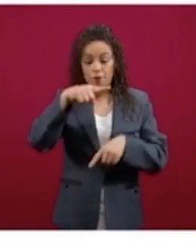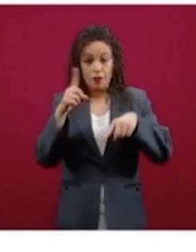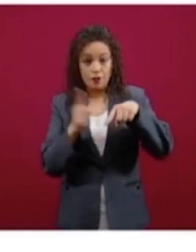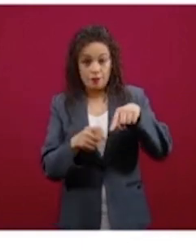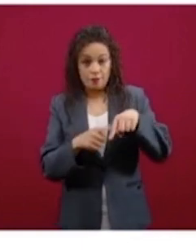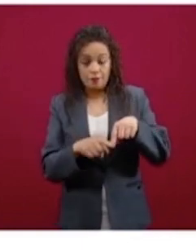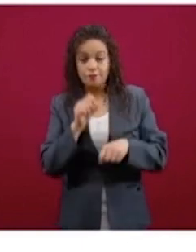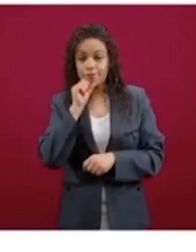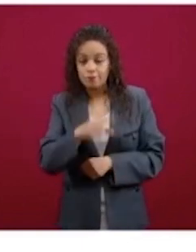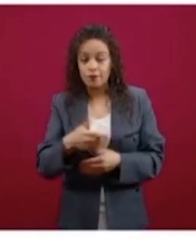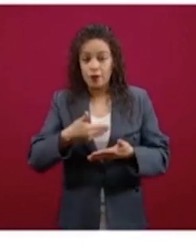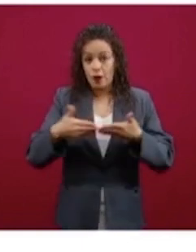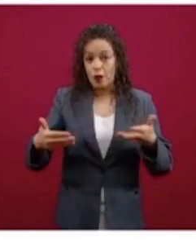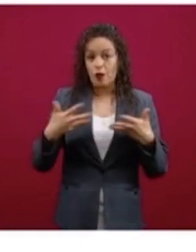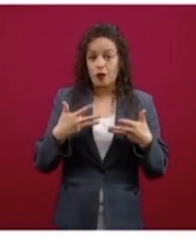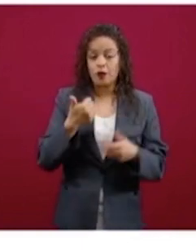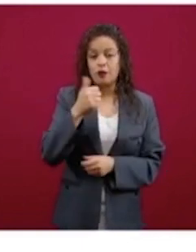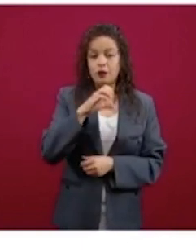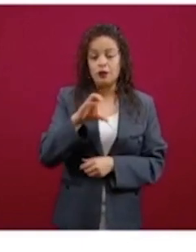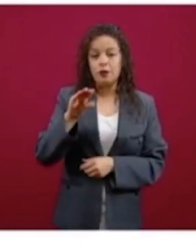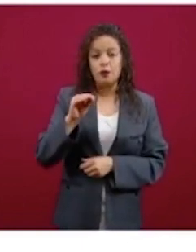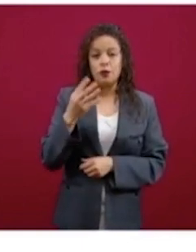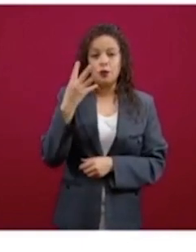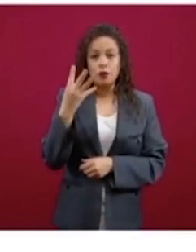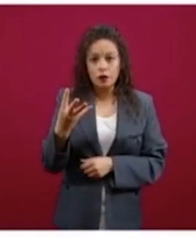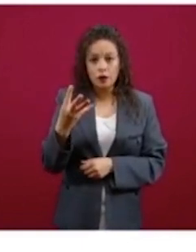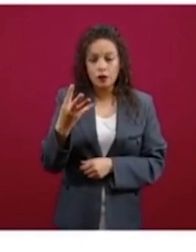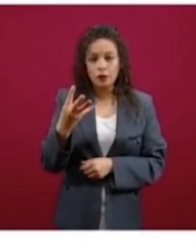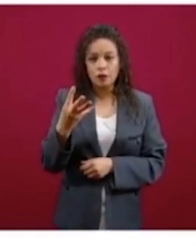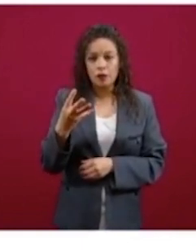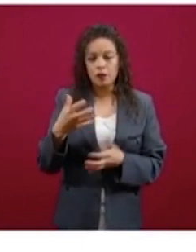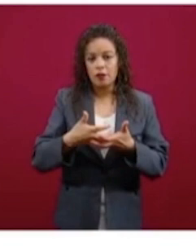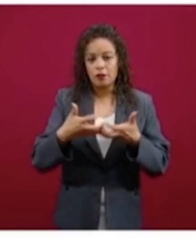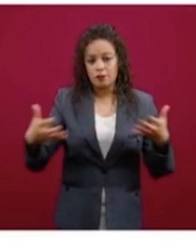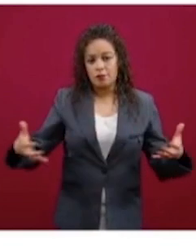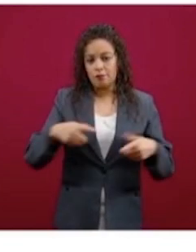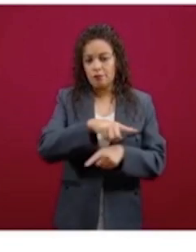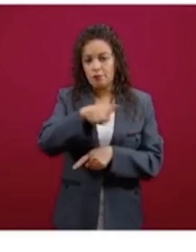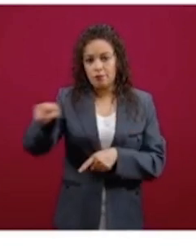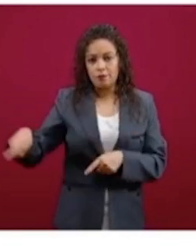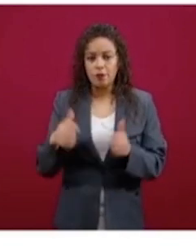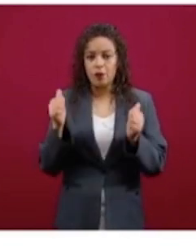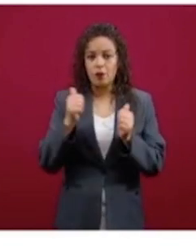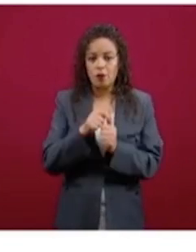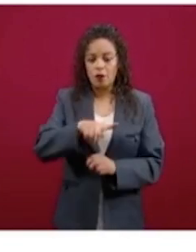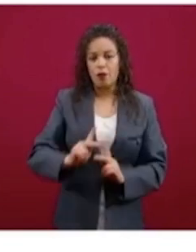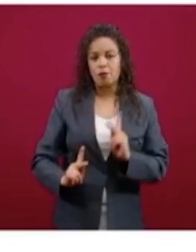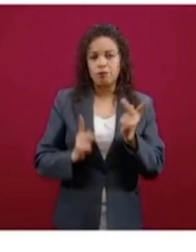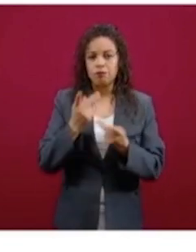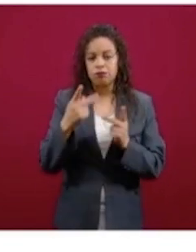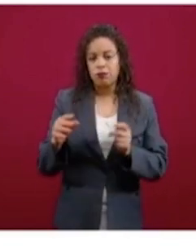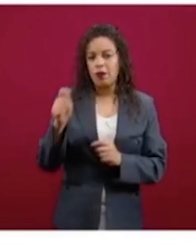llevamos a la fecha 694 hectáreas de marihuana y 5